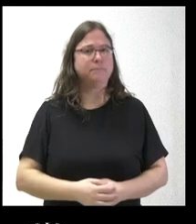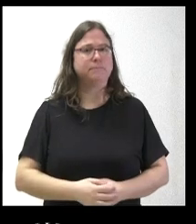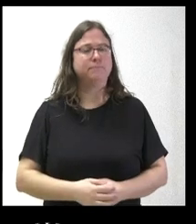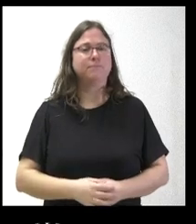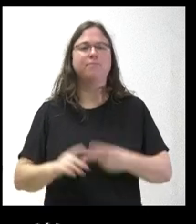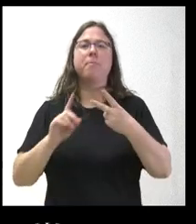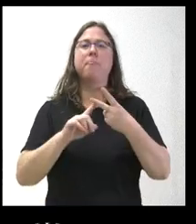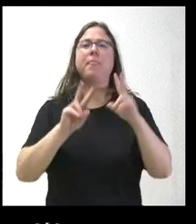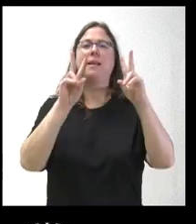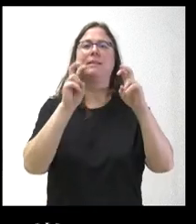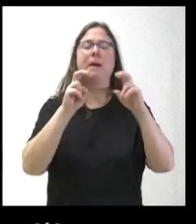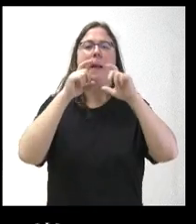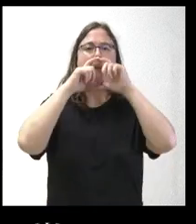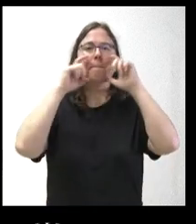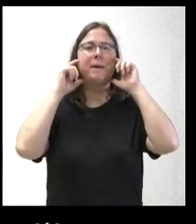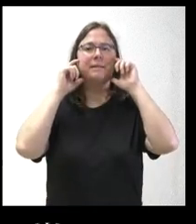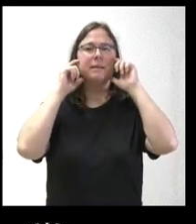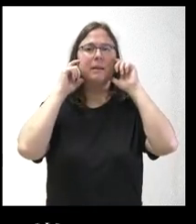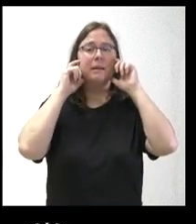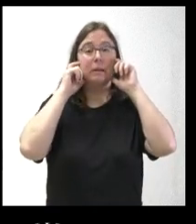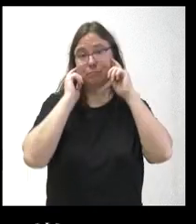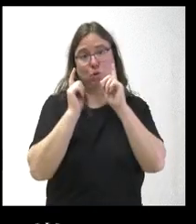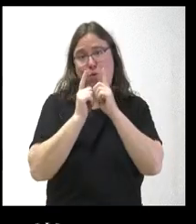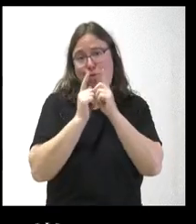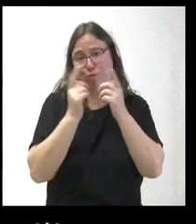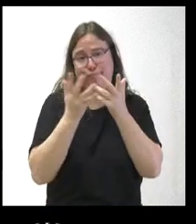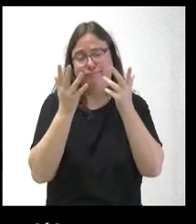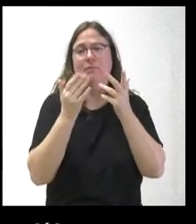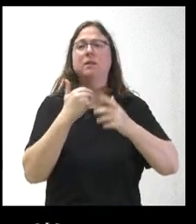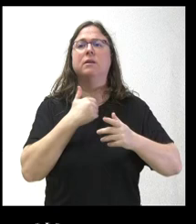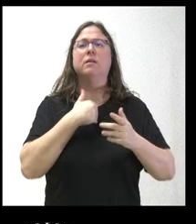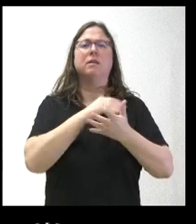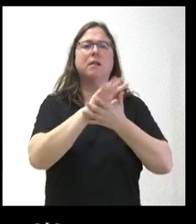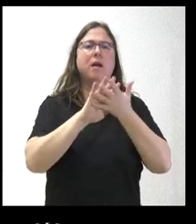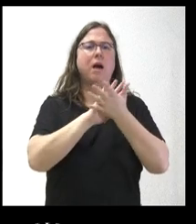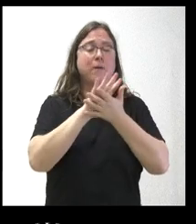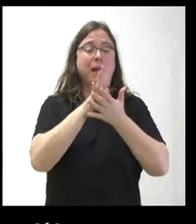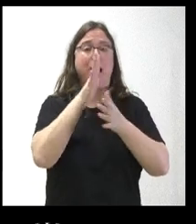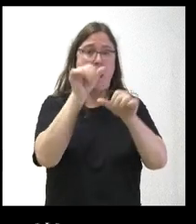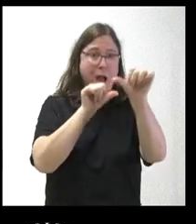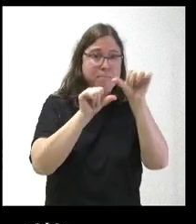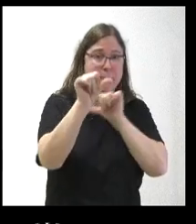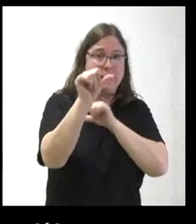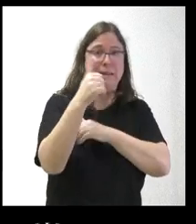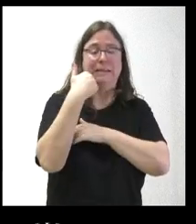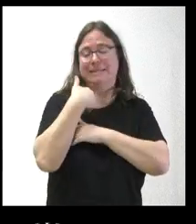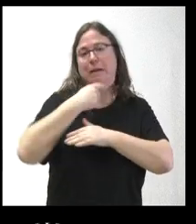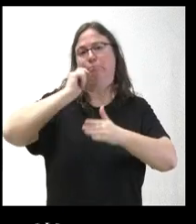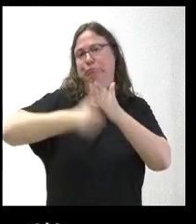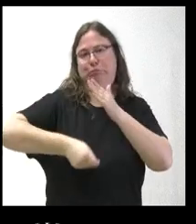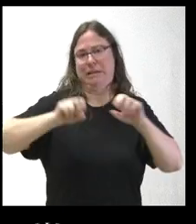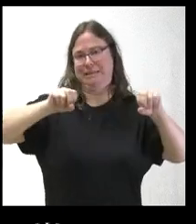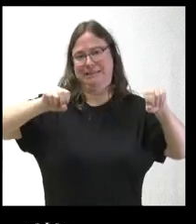Respecto a las mascarillas, lo poco que han durado, ha comentado que a partir de ahora ya no se sancionaría su